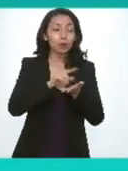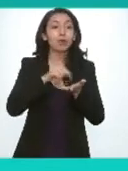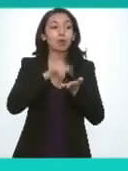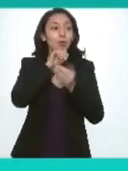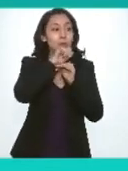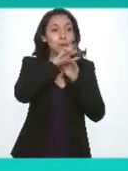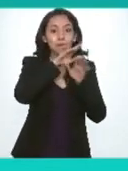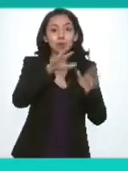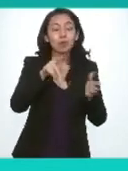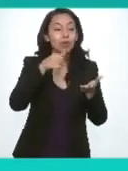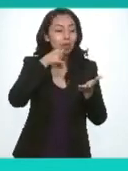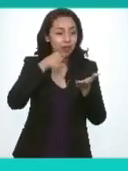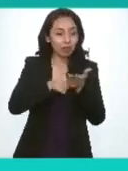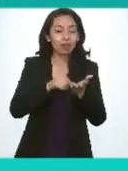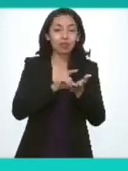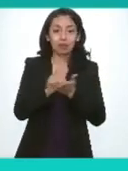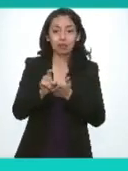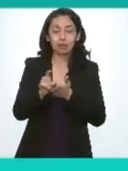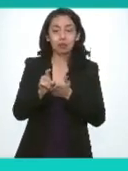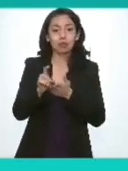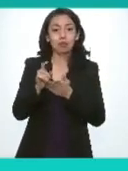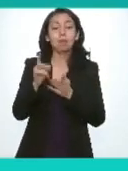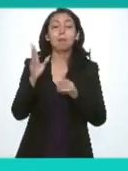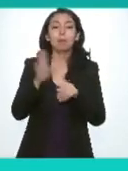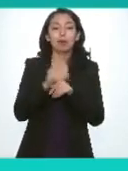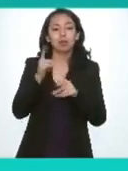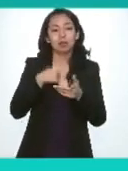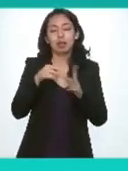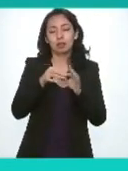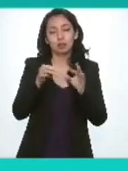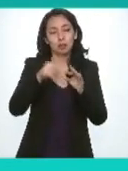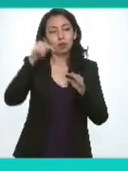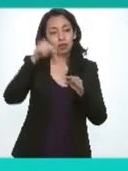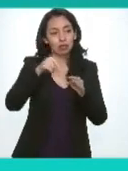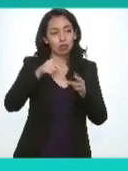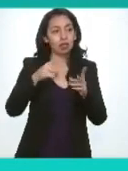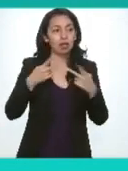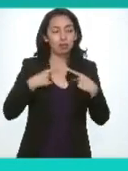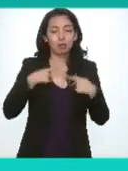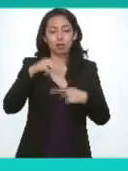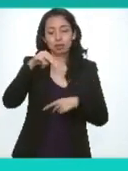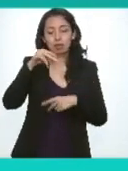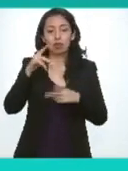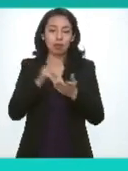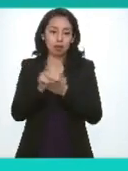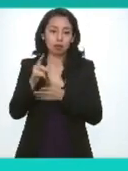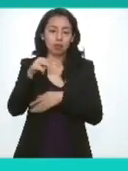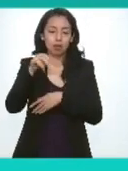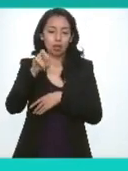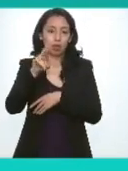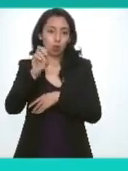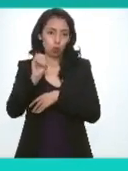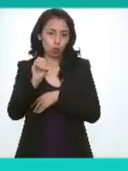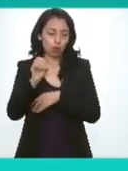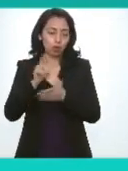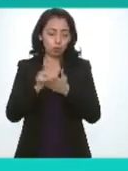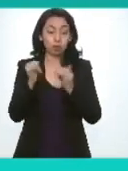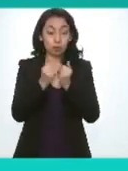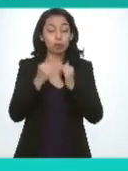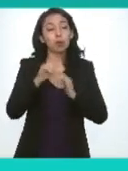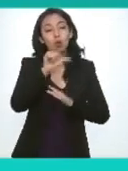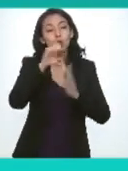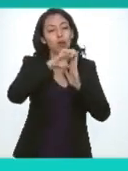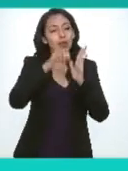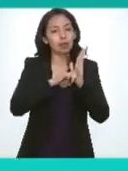derechos de la persona del interno digital por hacer una mención justamente a los denominados Neuroderechos la otra gran innovación es la ética en el uso de